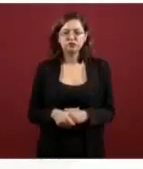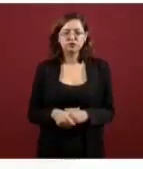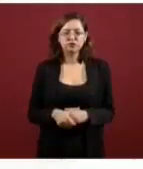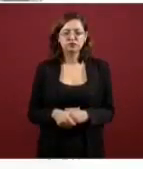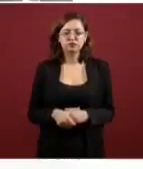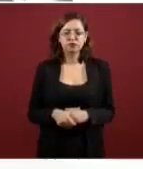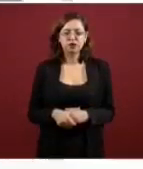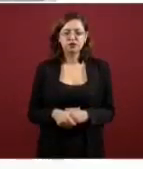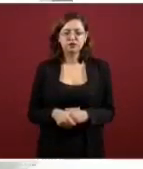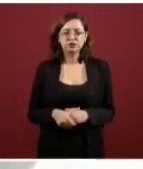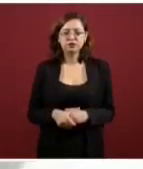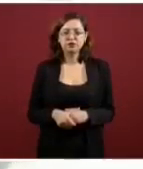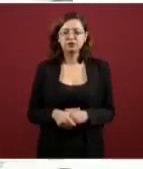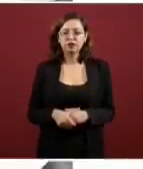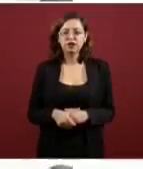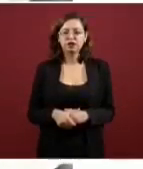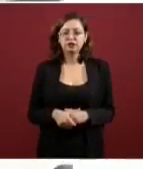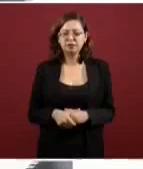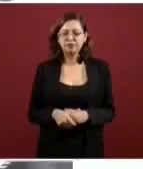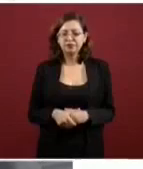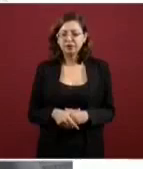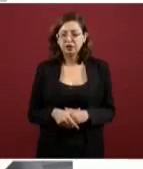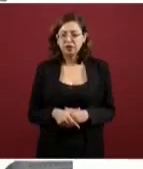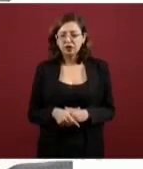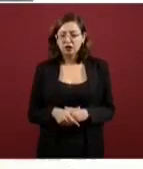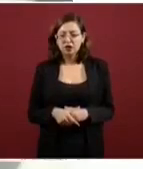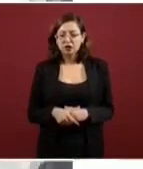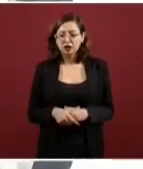noroccidental estado de Sinaloa, el pasado 17 de octubre.